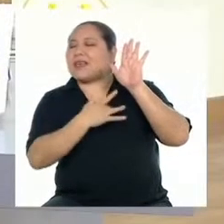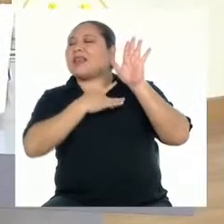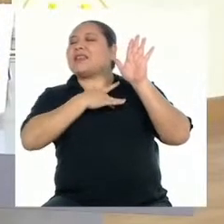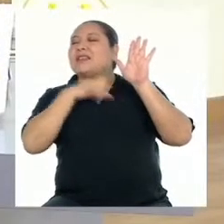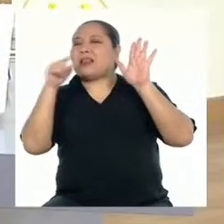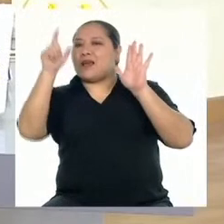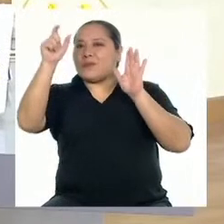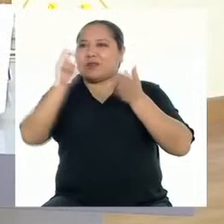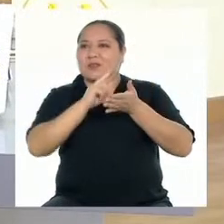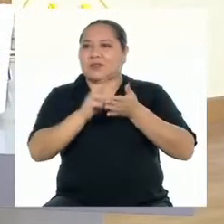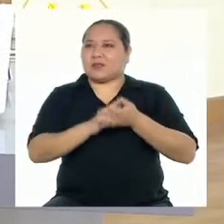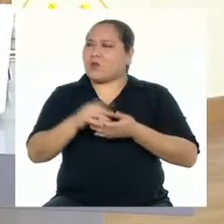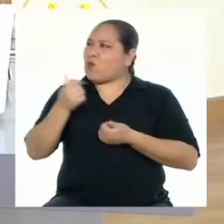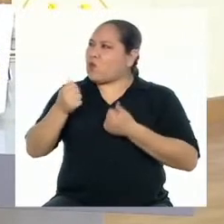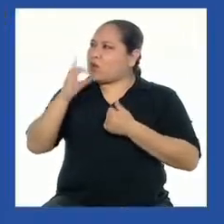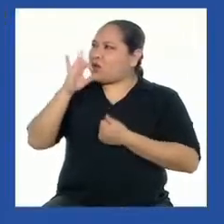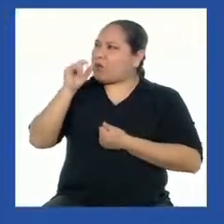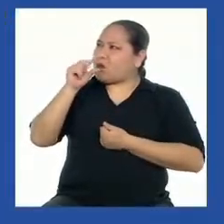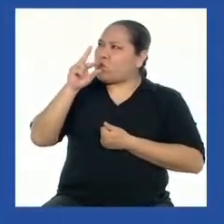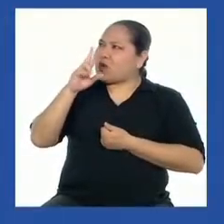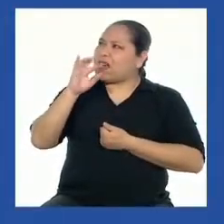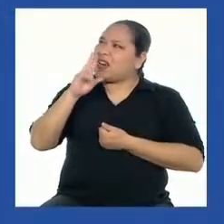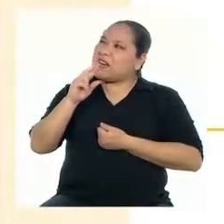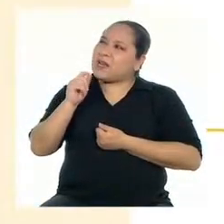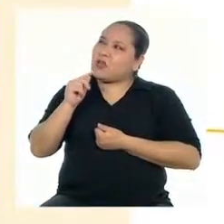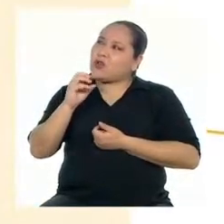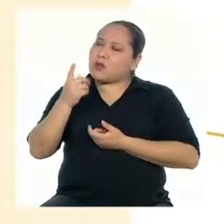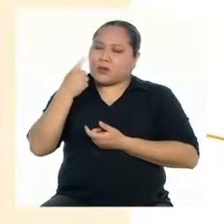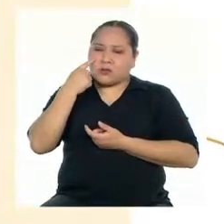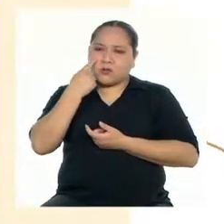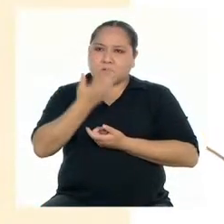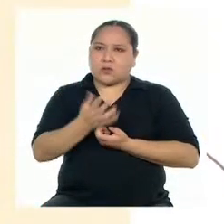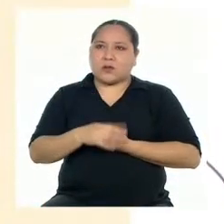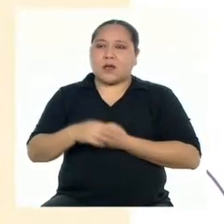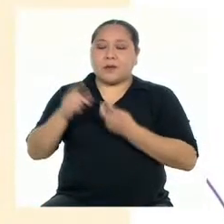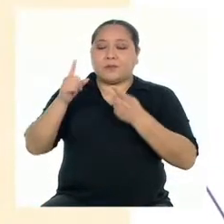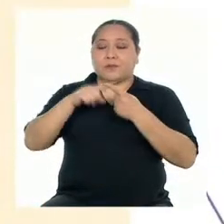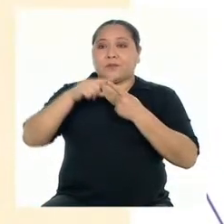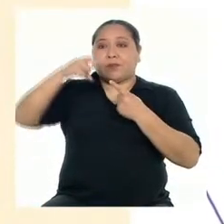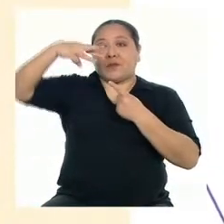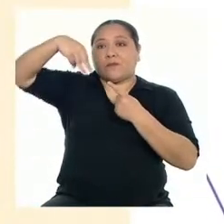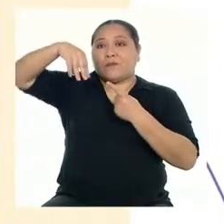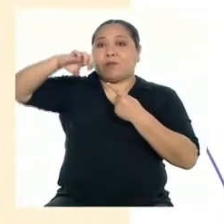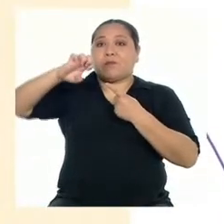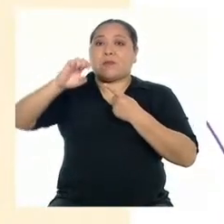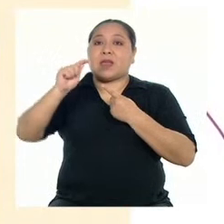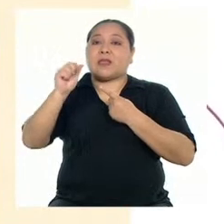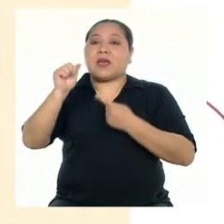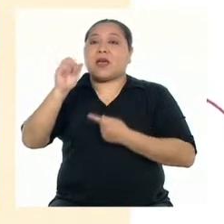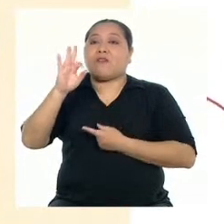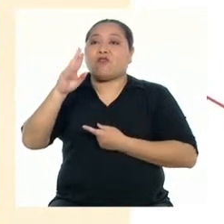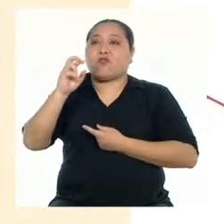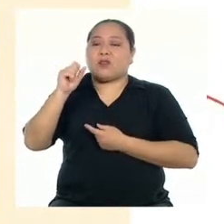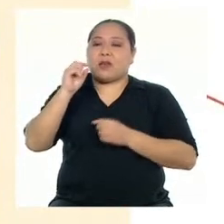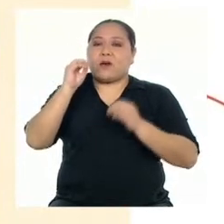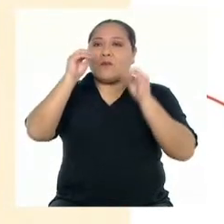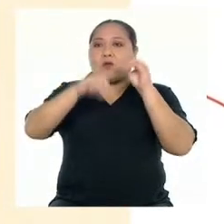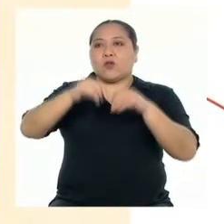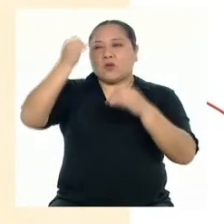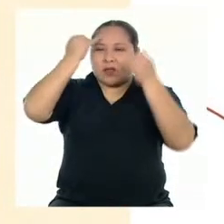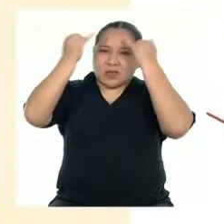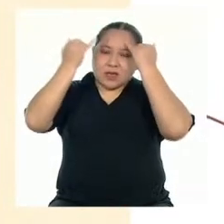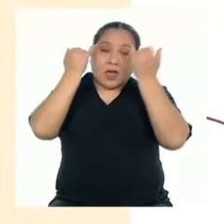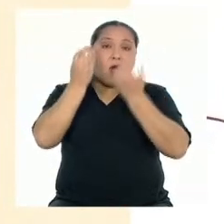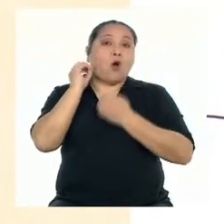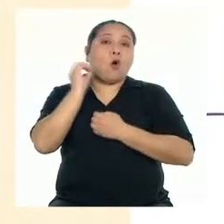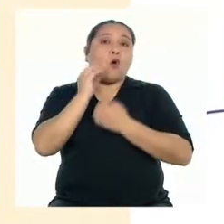¿Y cuáles son las figuras retóricas más comunes? La metáfora consiste en denominar una idea o